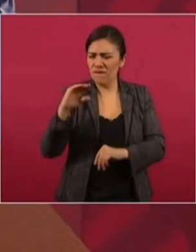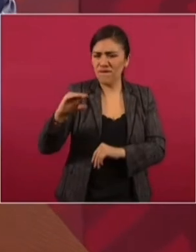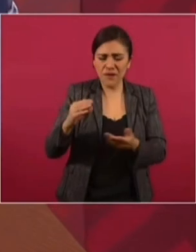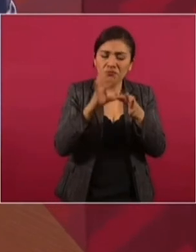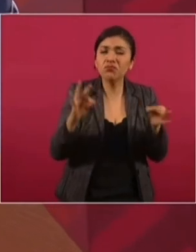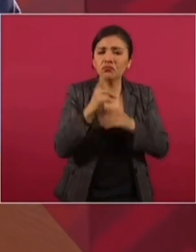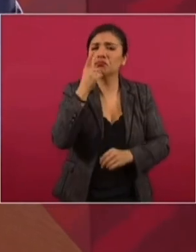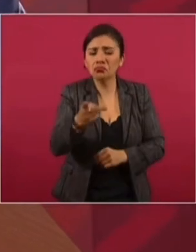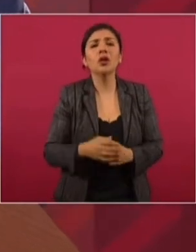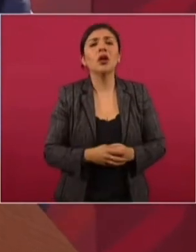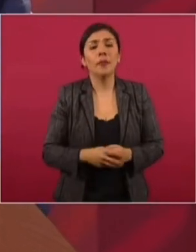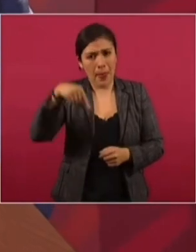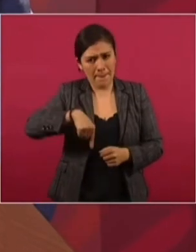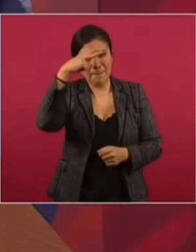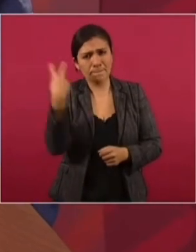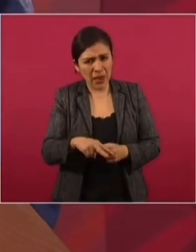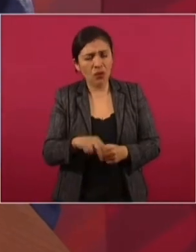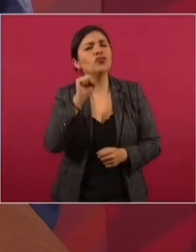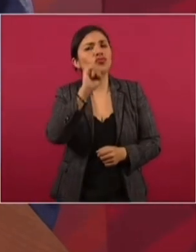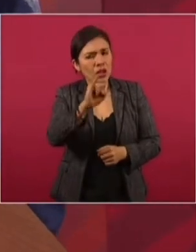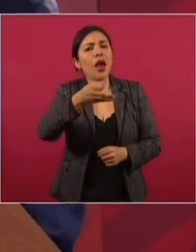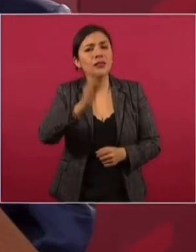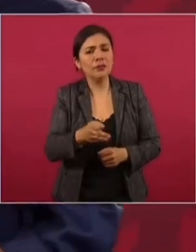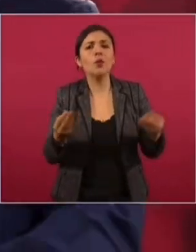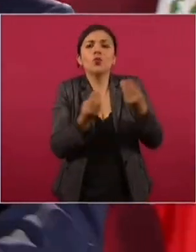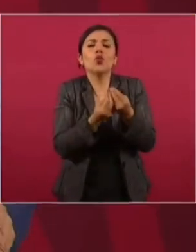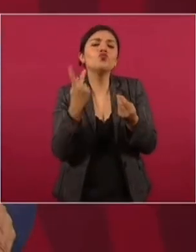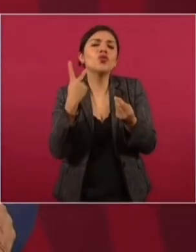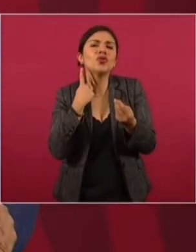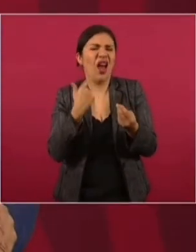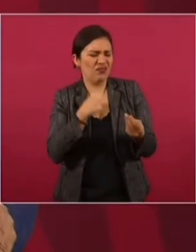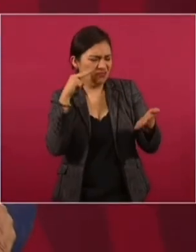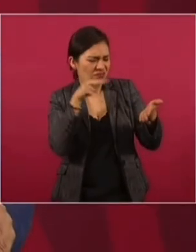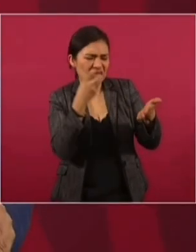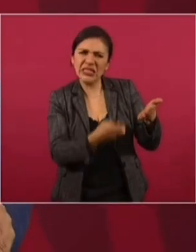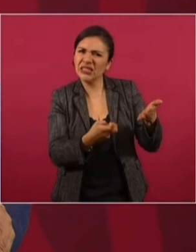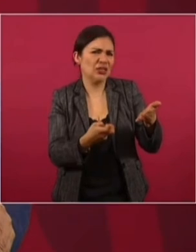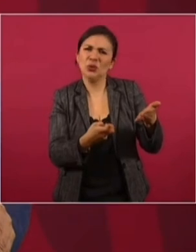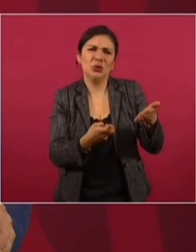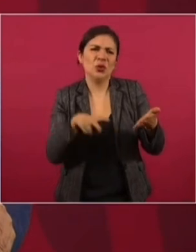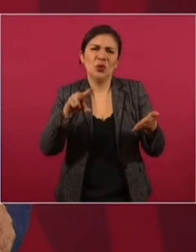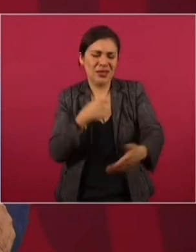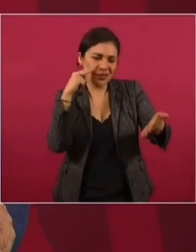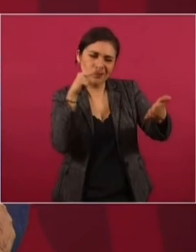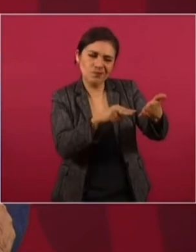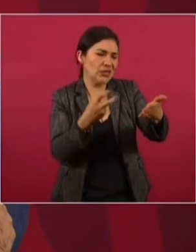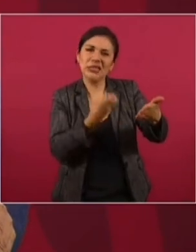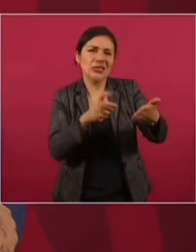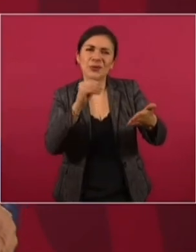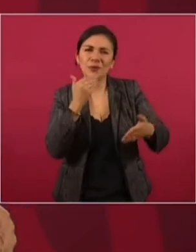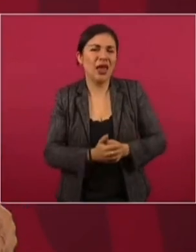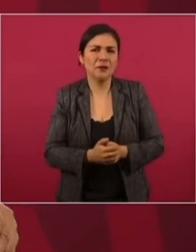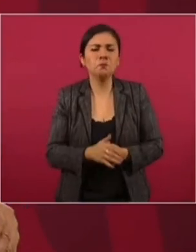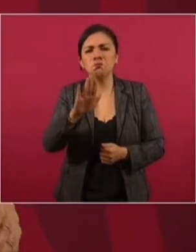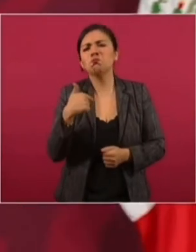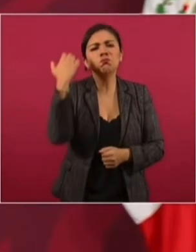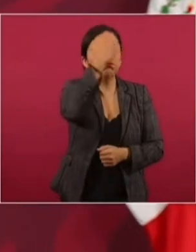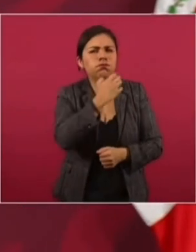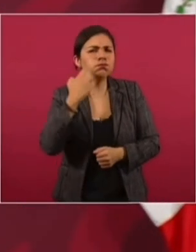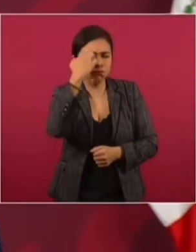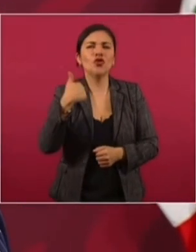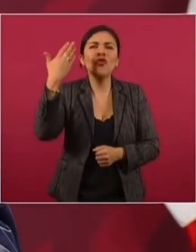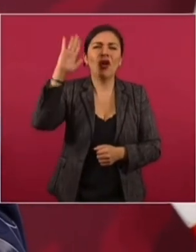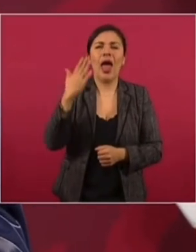en donde se comprometía México con una política que nosotros consideramos violatoria de nuestra soberanía. Y como estábamos observadores,